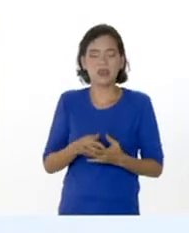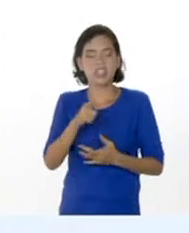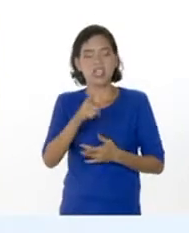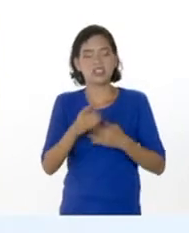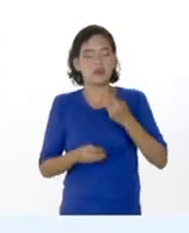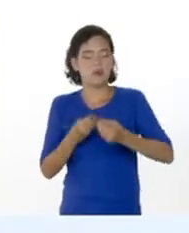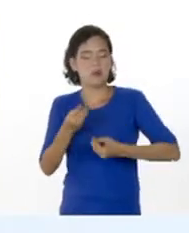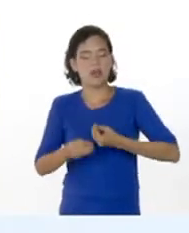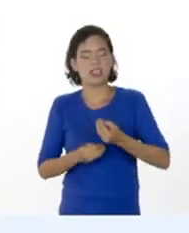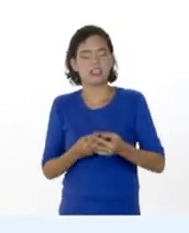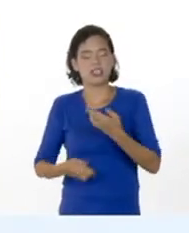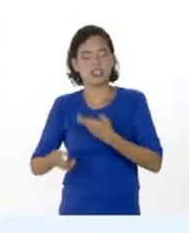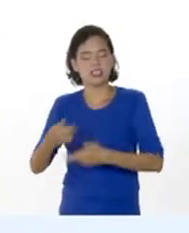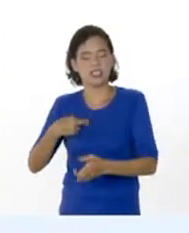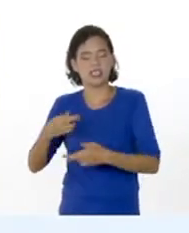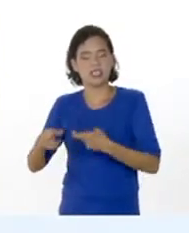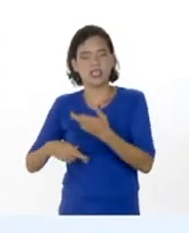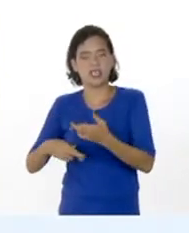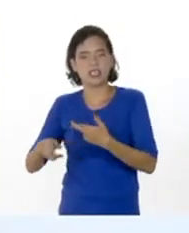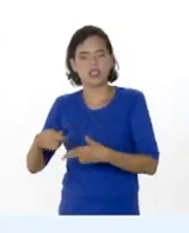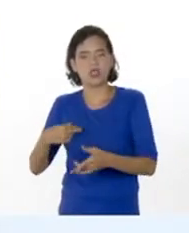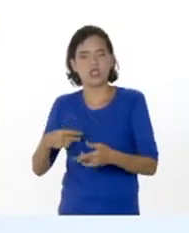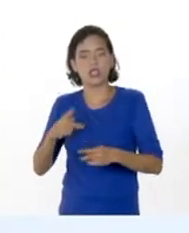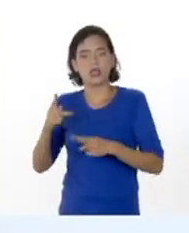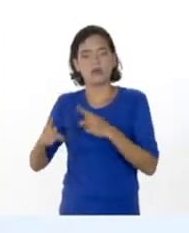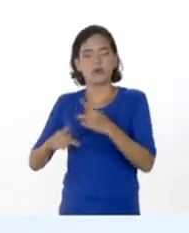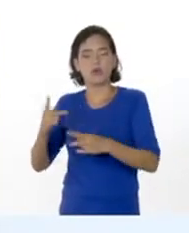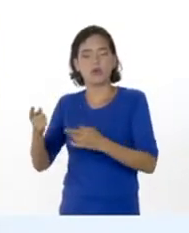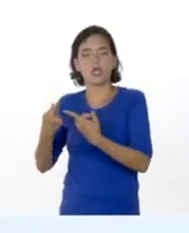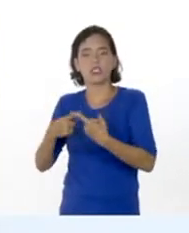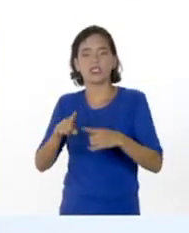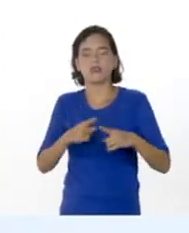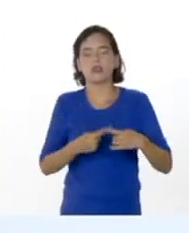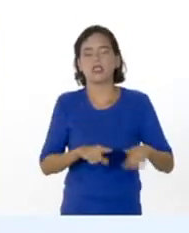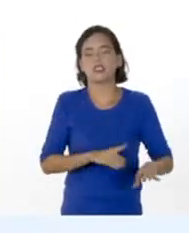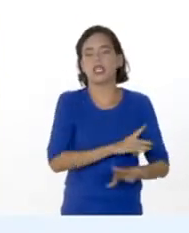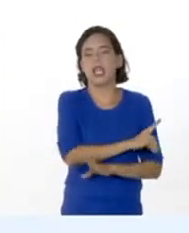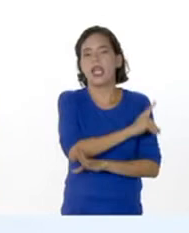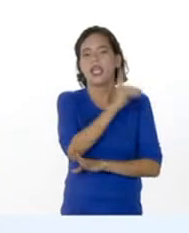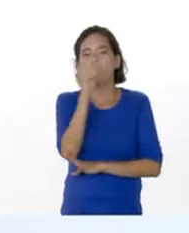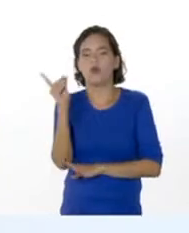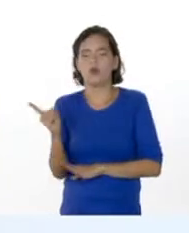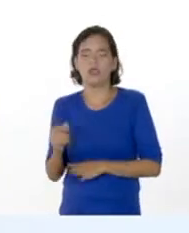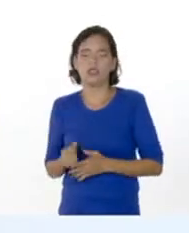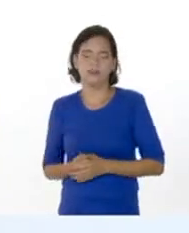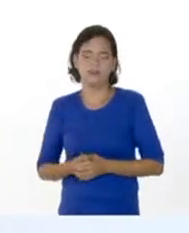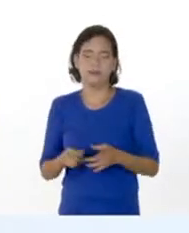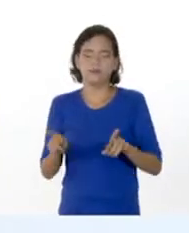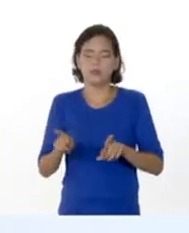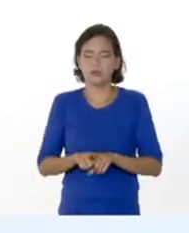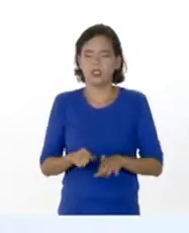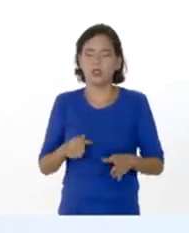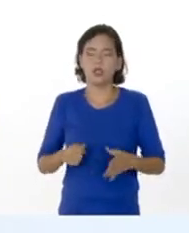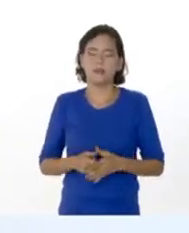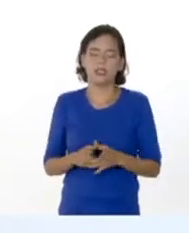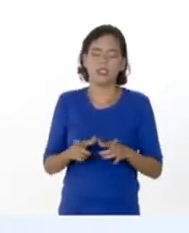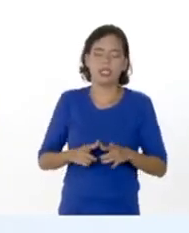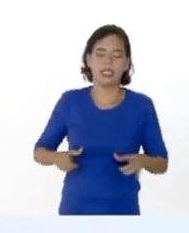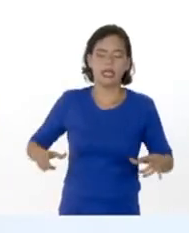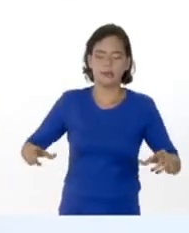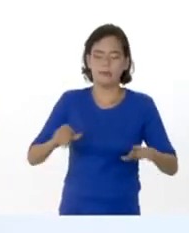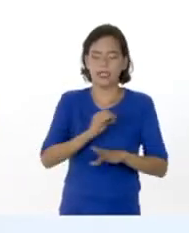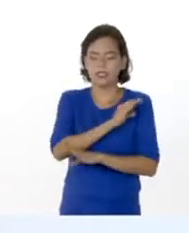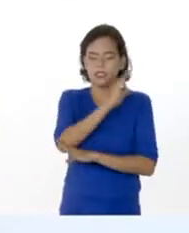a permitir a ellos interrelacionarse y producir una diversidad ecológica. Igualmente, las condiciones del ambiente, las